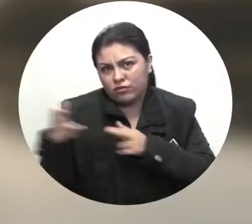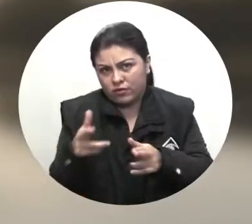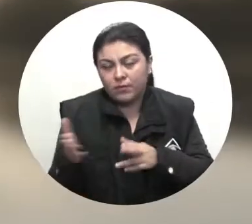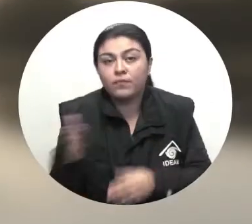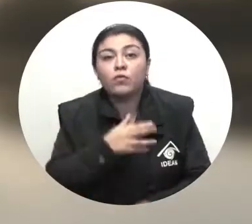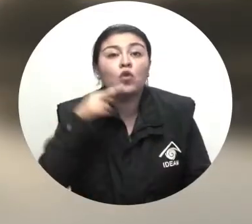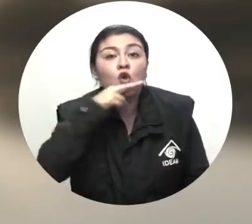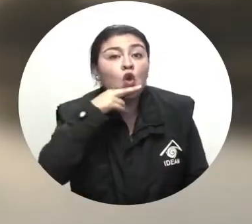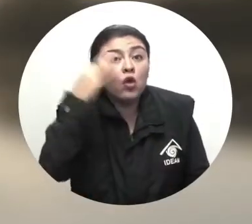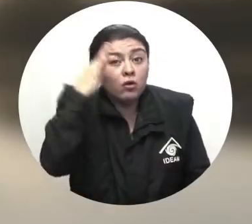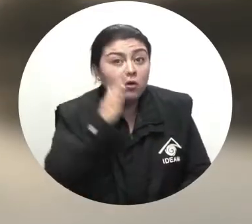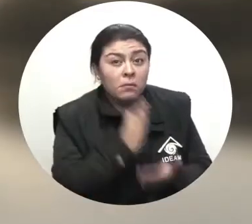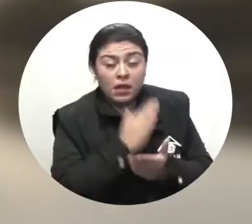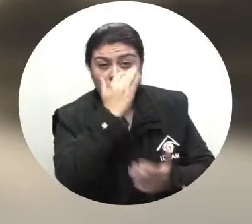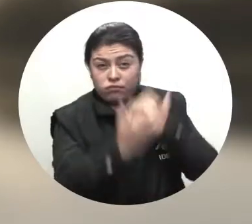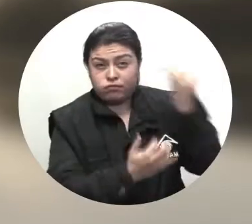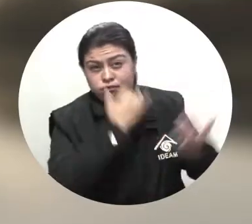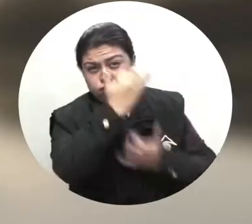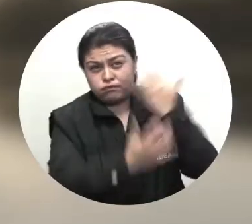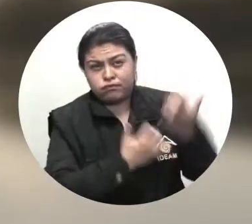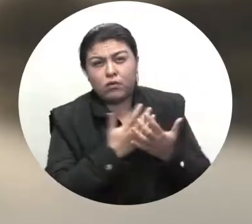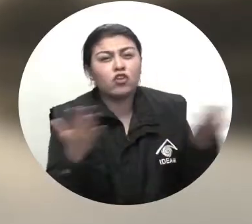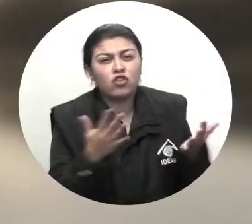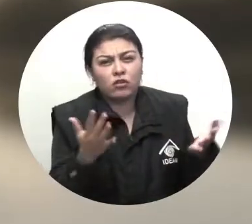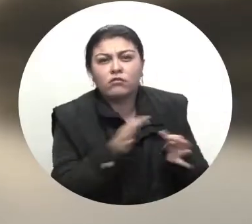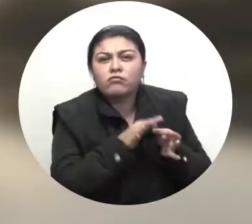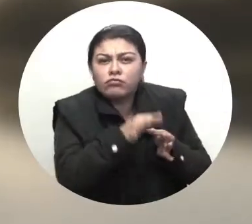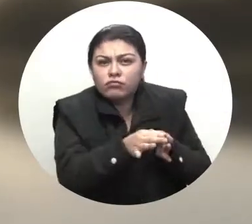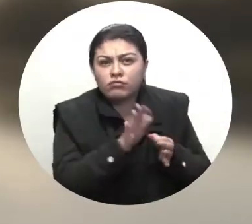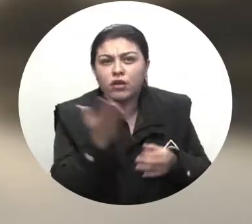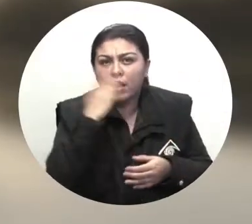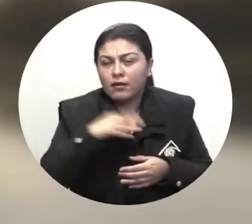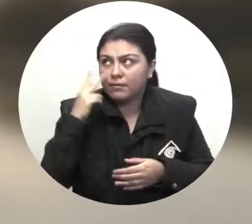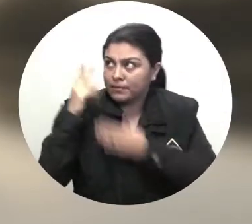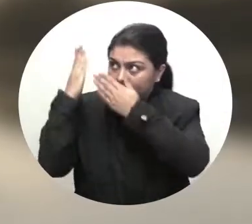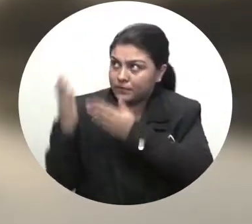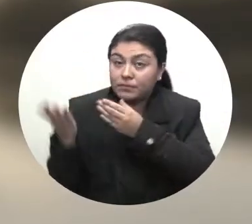probabilidad de incendios forestales en el municipio de Curumaní, Cesar.